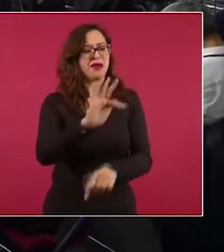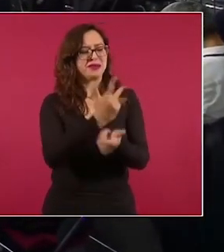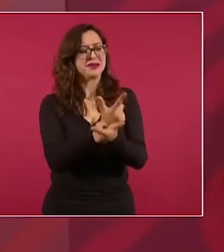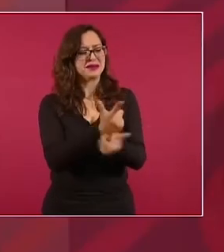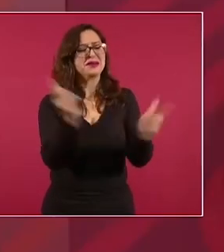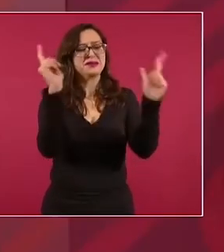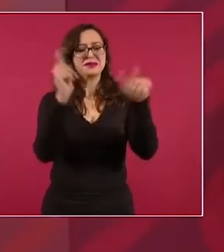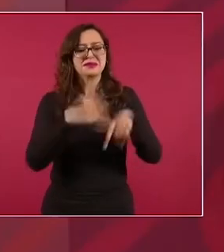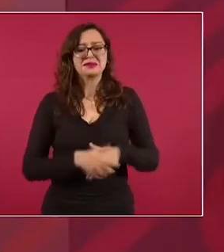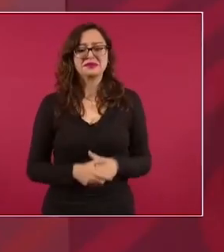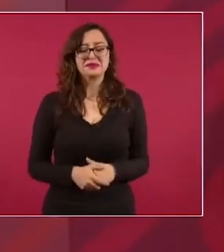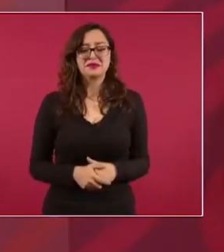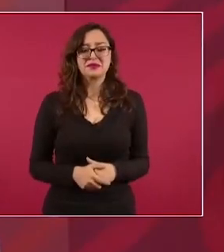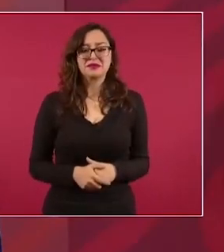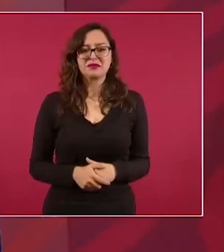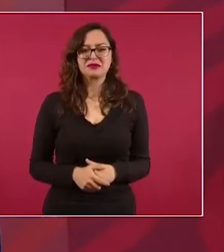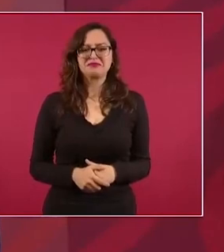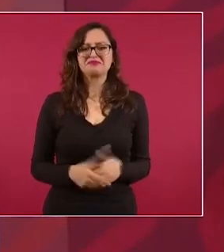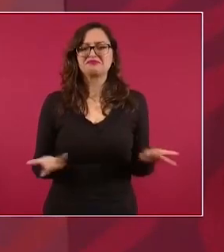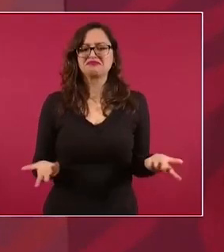Que el cash.